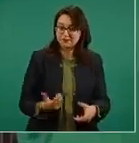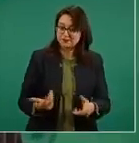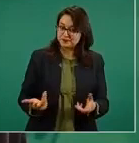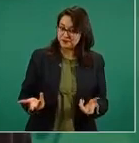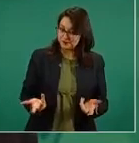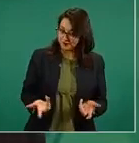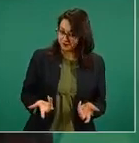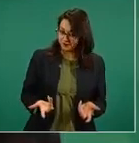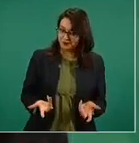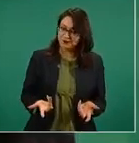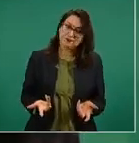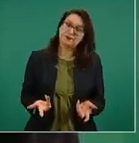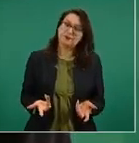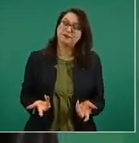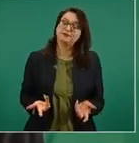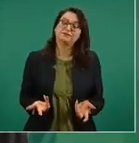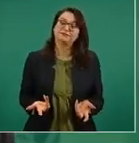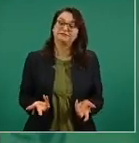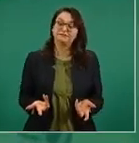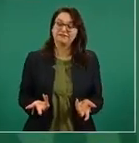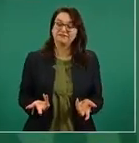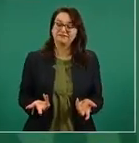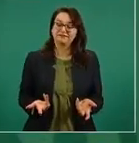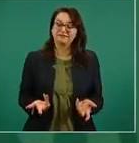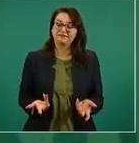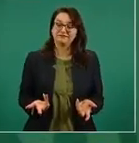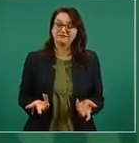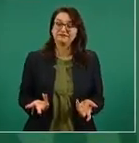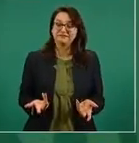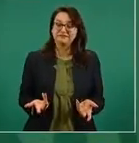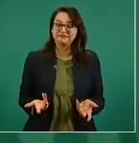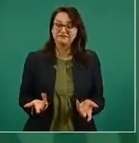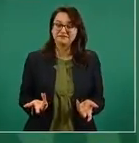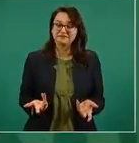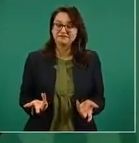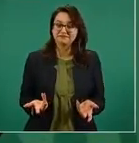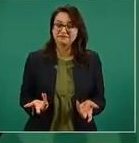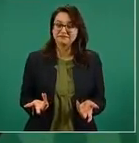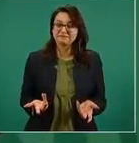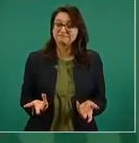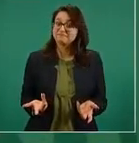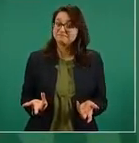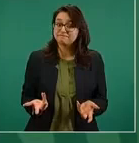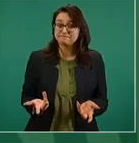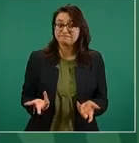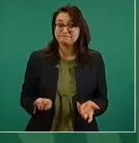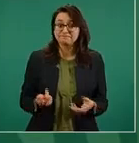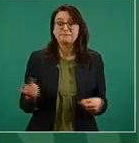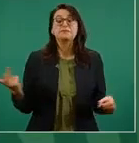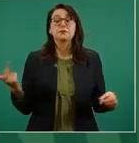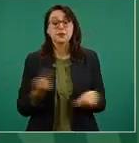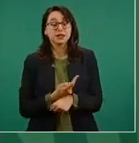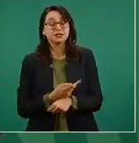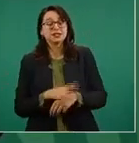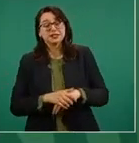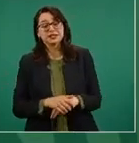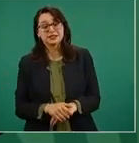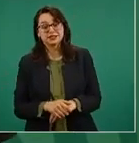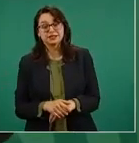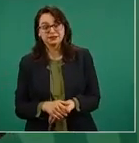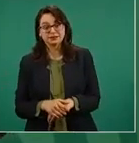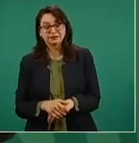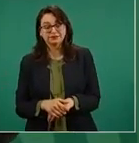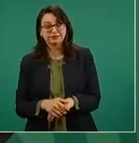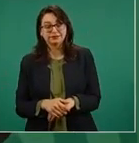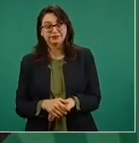Entonces, había mucha